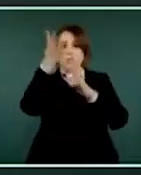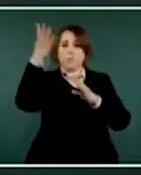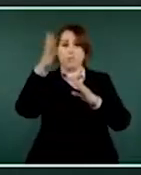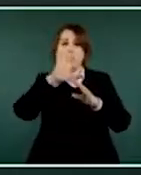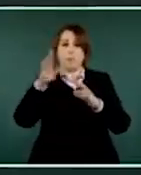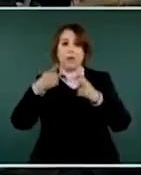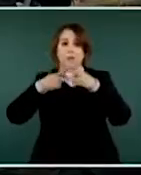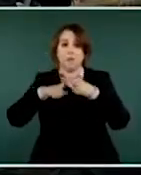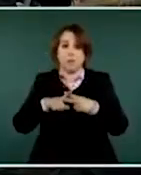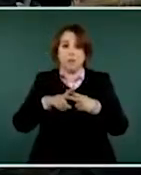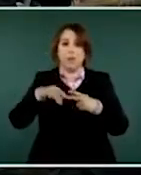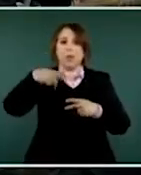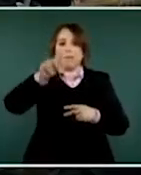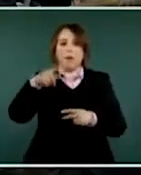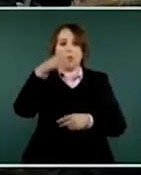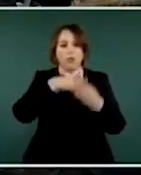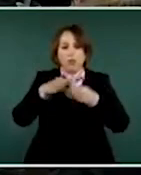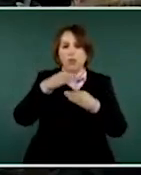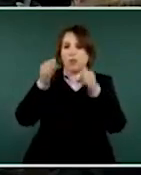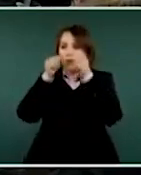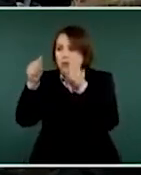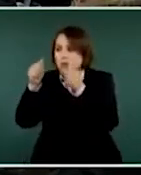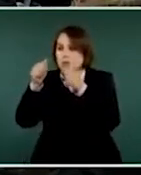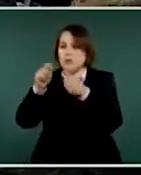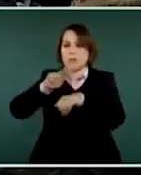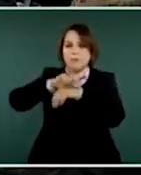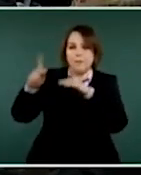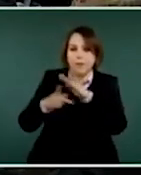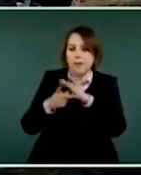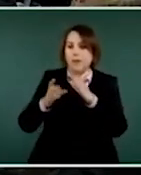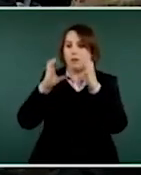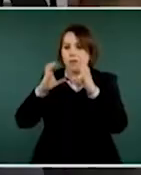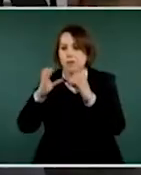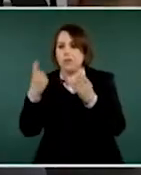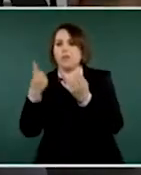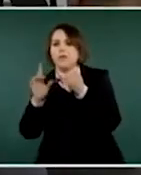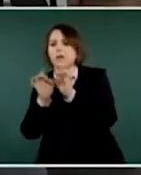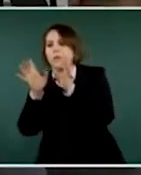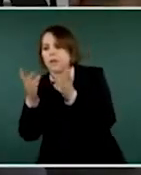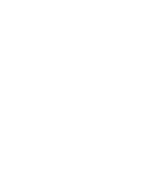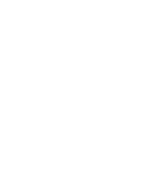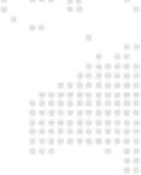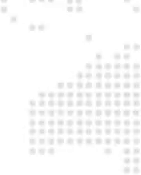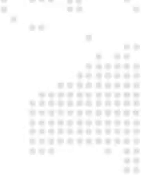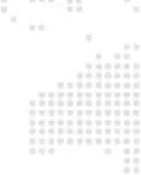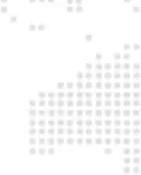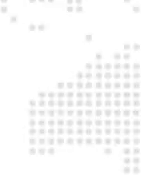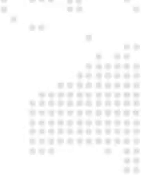todos estamos alertas y identificamos que no hay necesidad de una preocupación mayor.